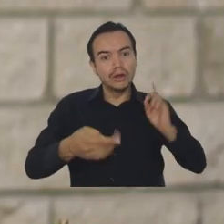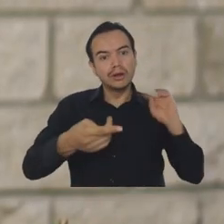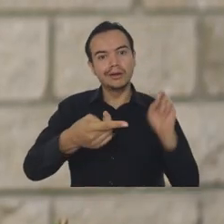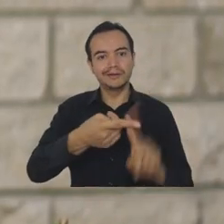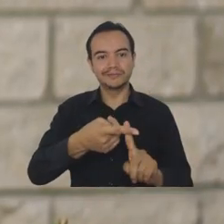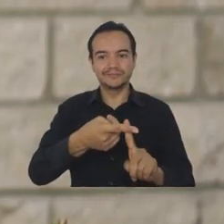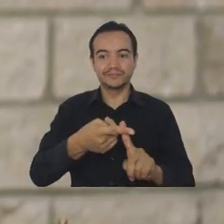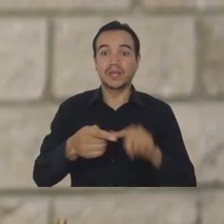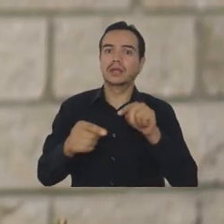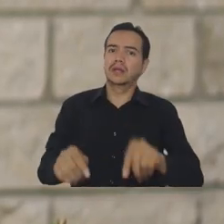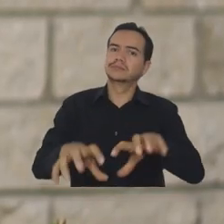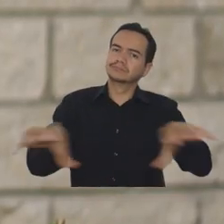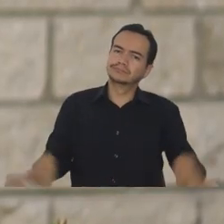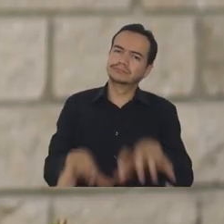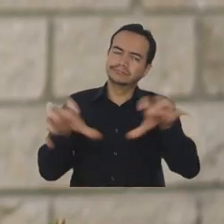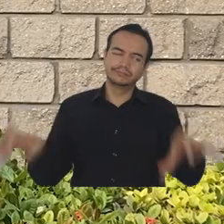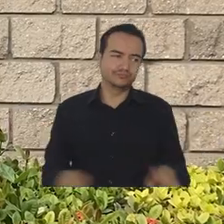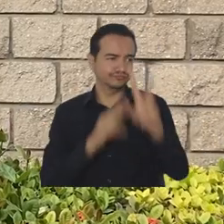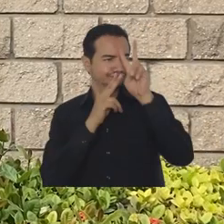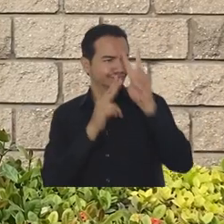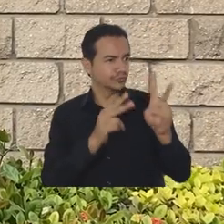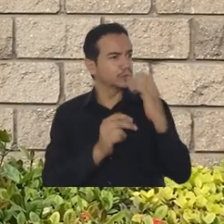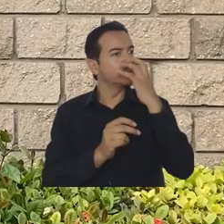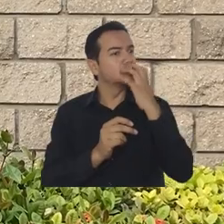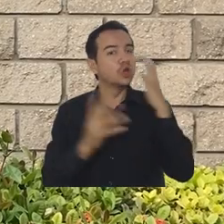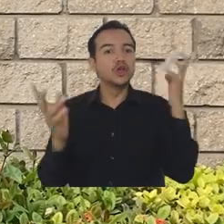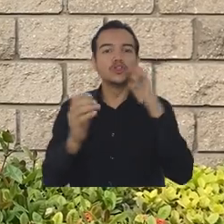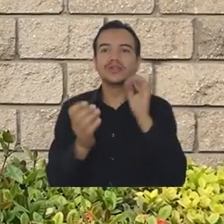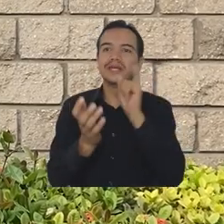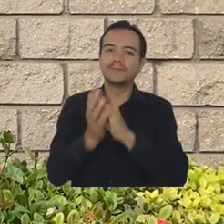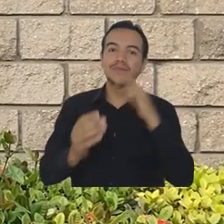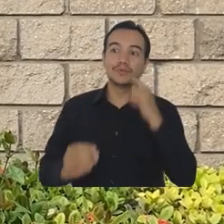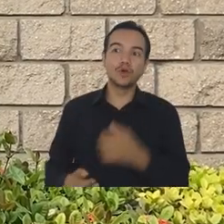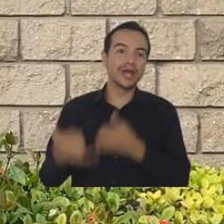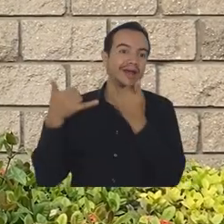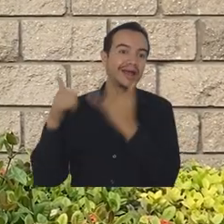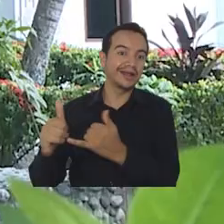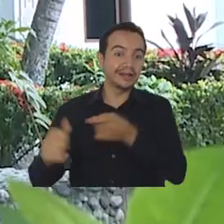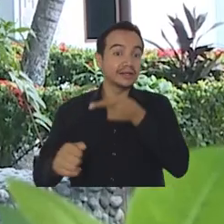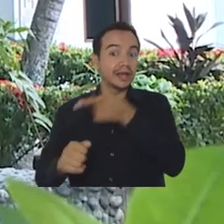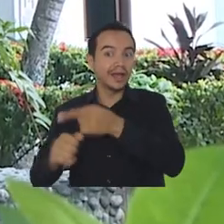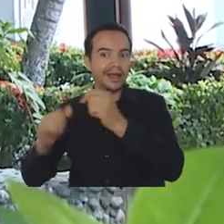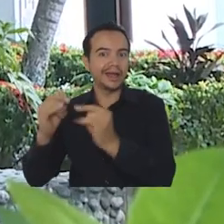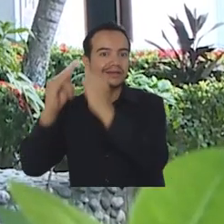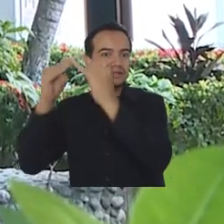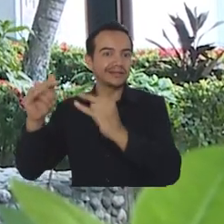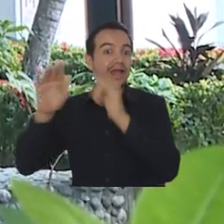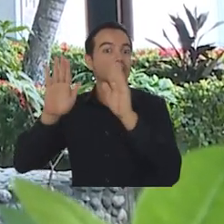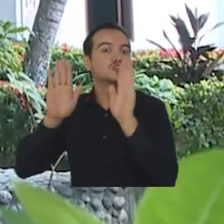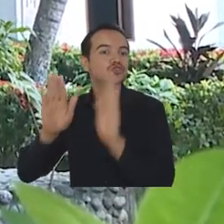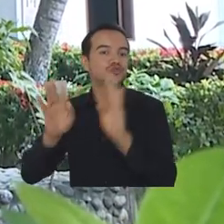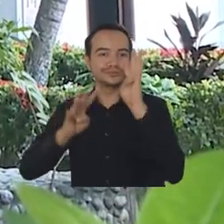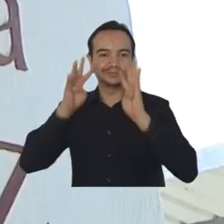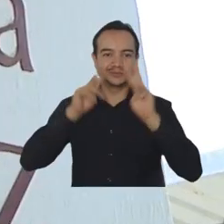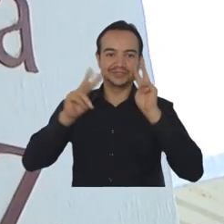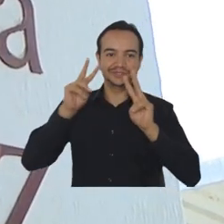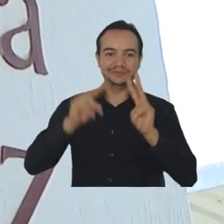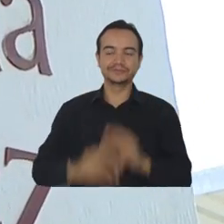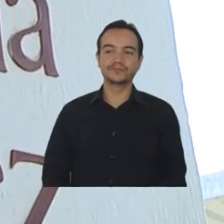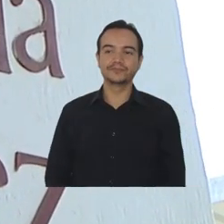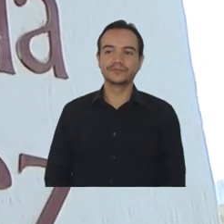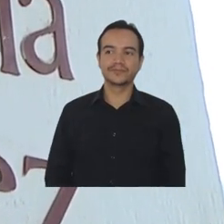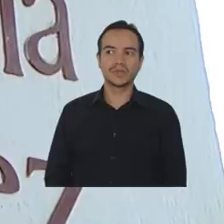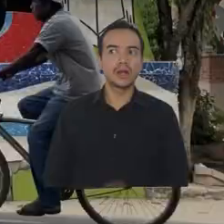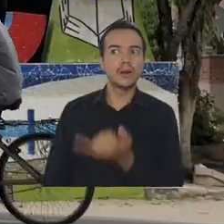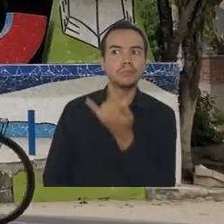actividades en honor a nuestro premio Nobel se tomó la Casa Museo ubicada en Aracataca. Entre luces,